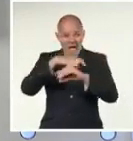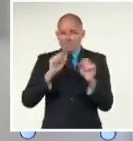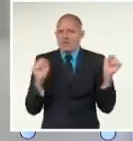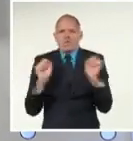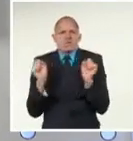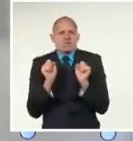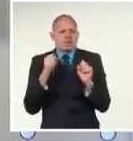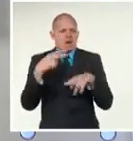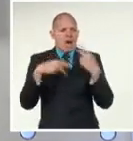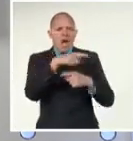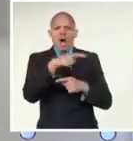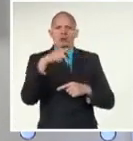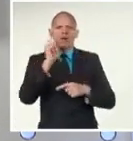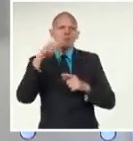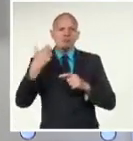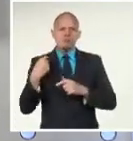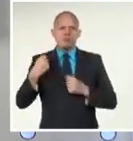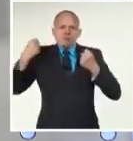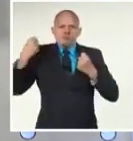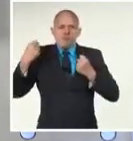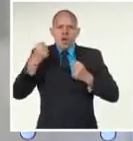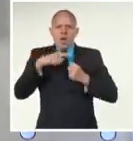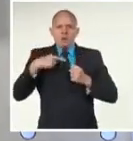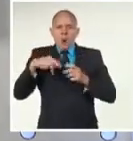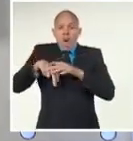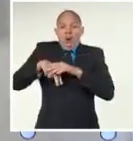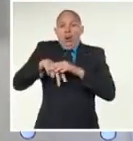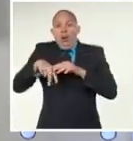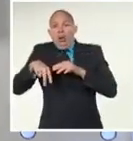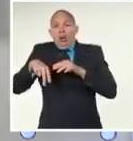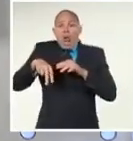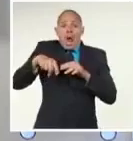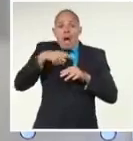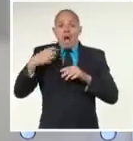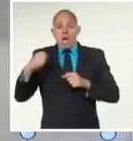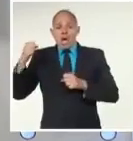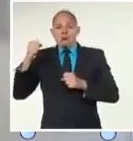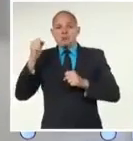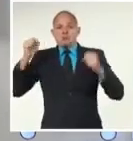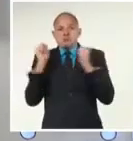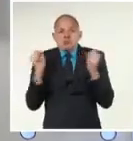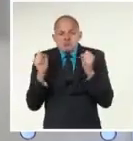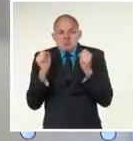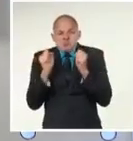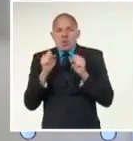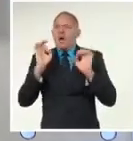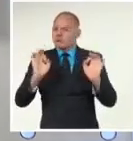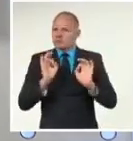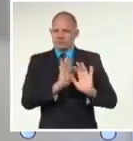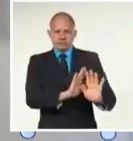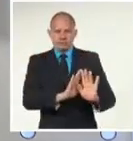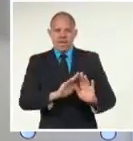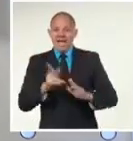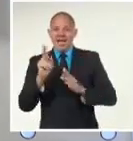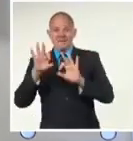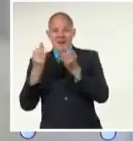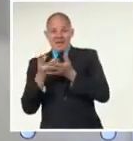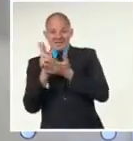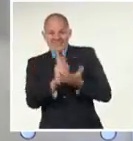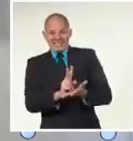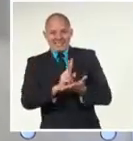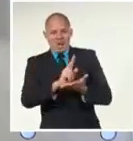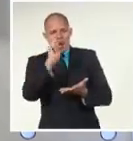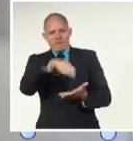el uso de gases lacrimógenos, la confiscación de papeles y bolígrafos, la prohibición de las visitas de los familiares, el